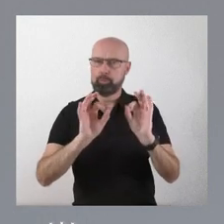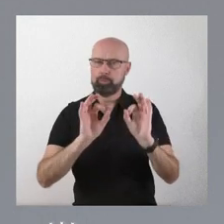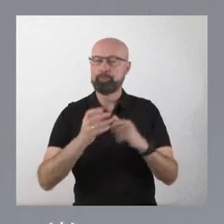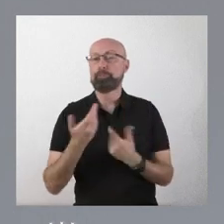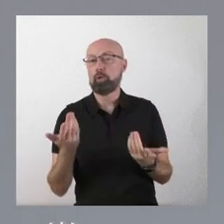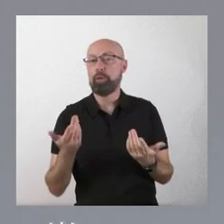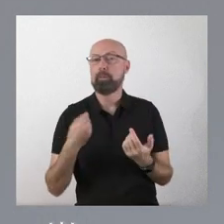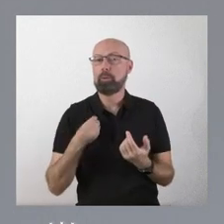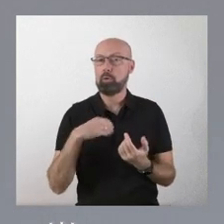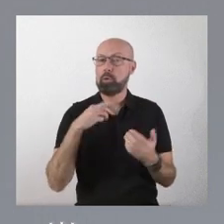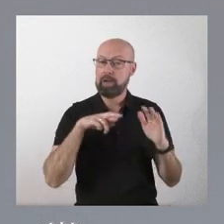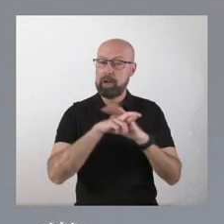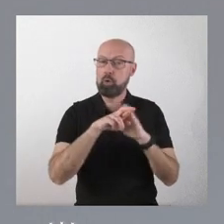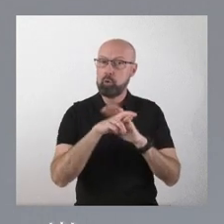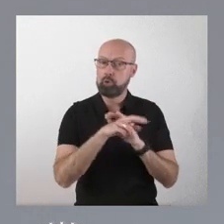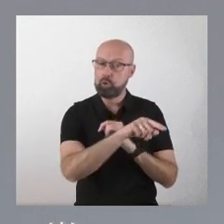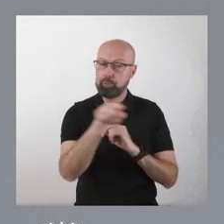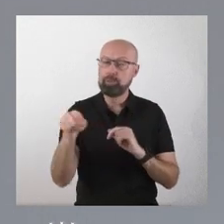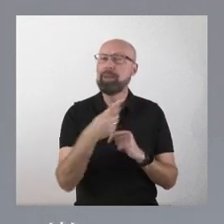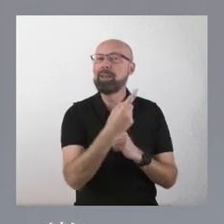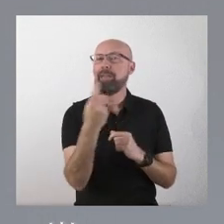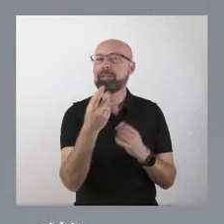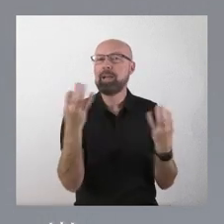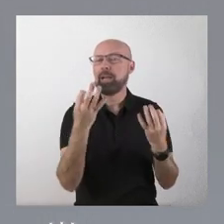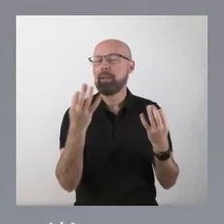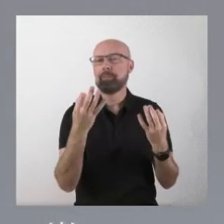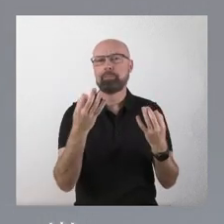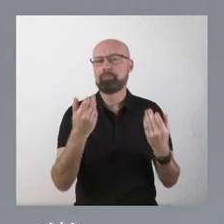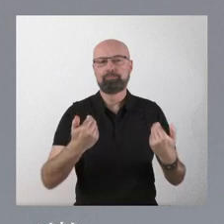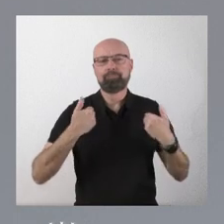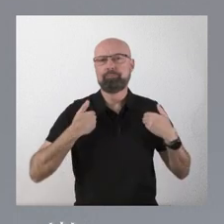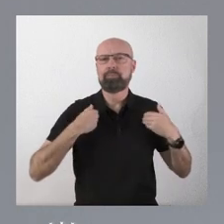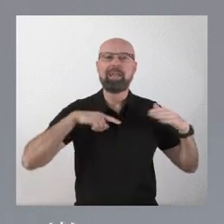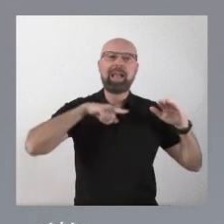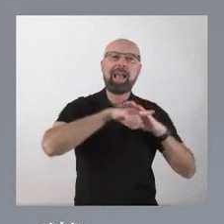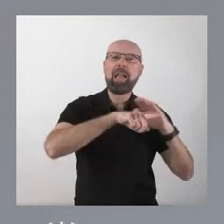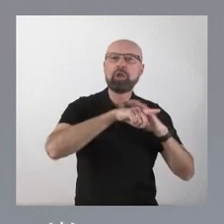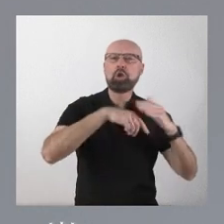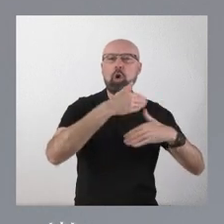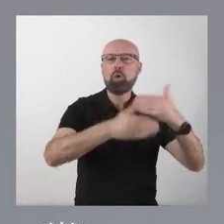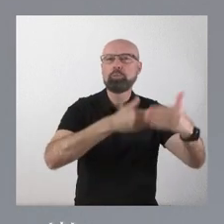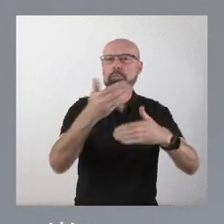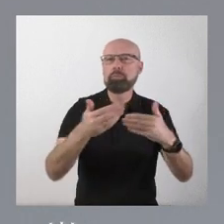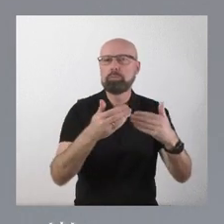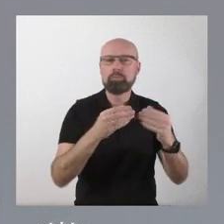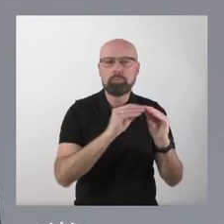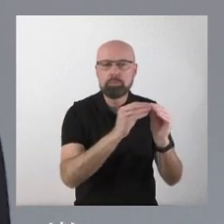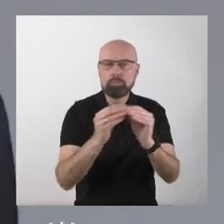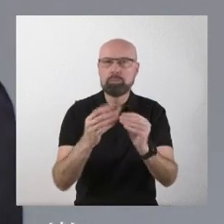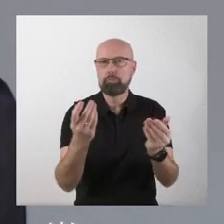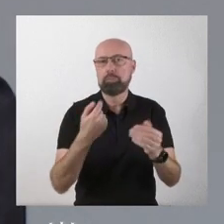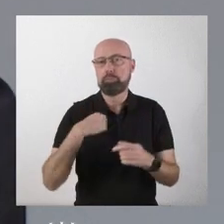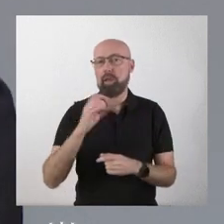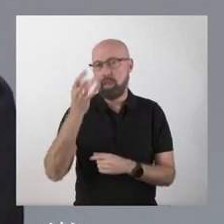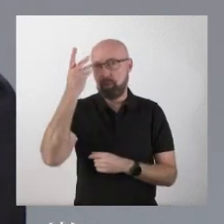Lo primero que necesitan los recursos es gestión. También es una idea que me habrán oído en numerosas